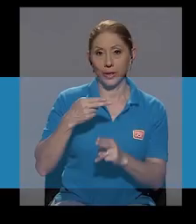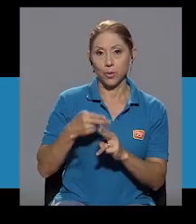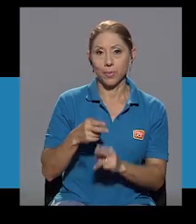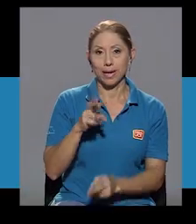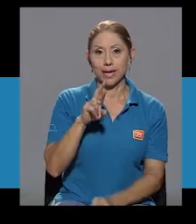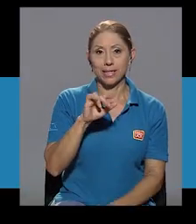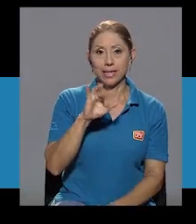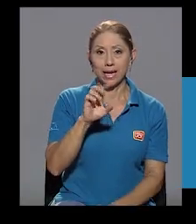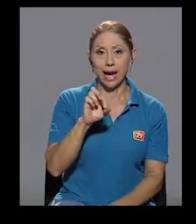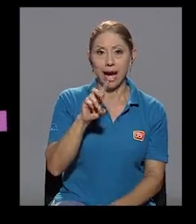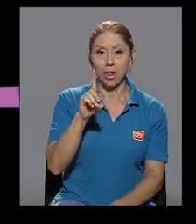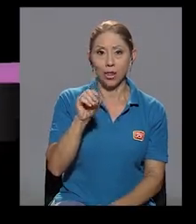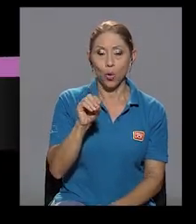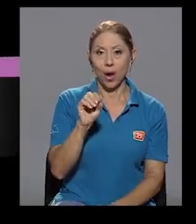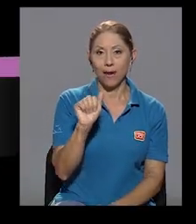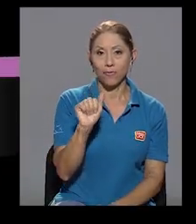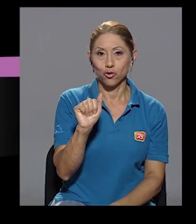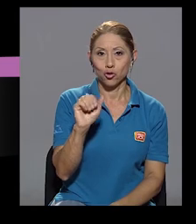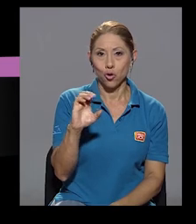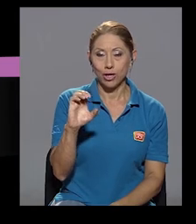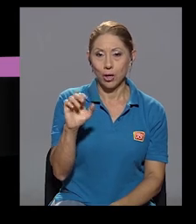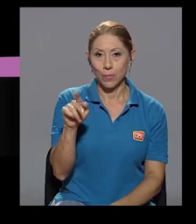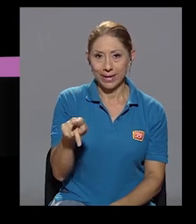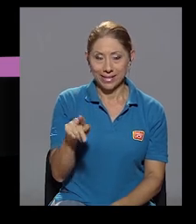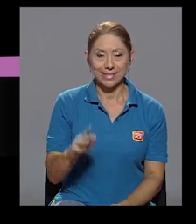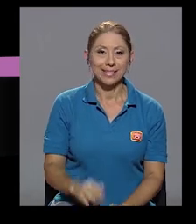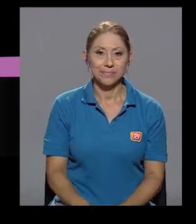Mi nombre es Ricardo Alfonso Cordero Pérez.